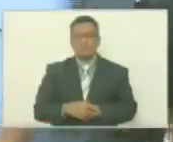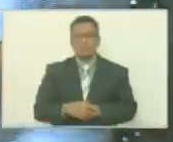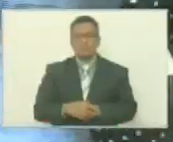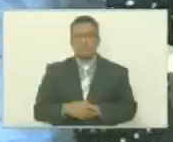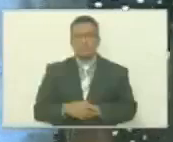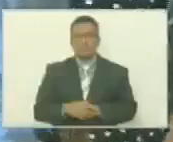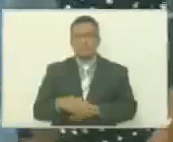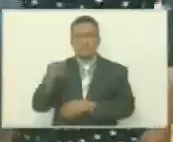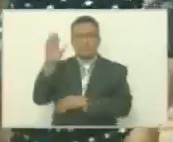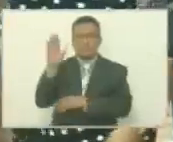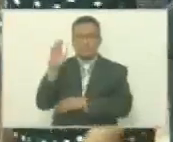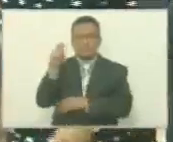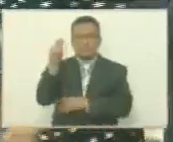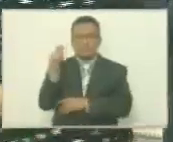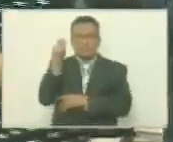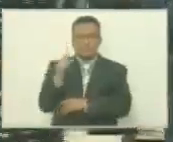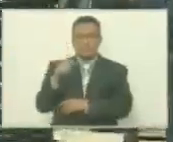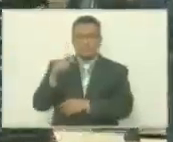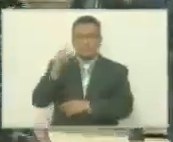Diputada Tania Díaz.